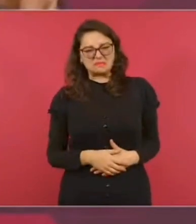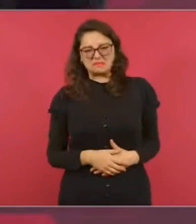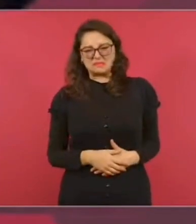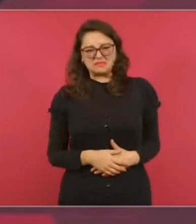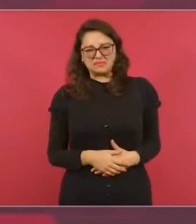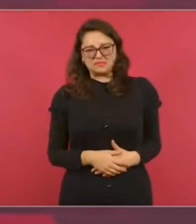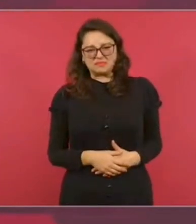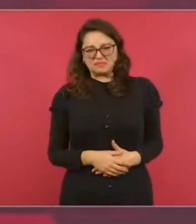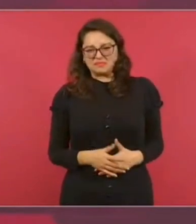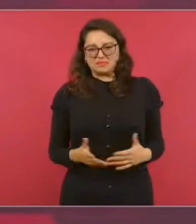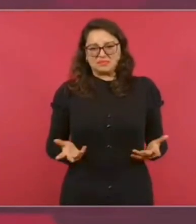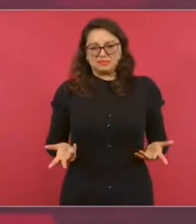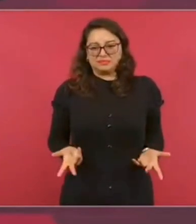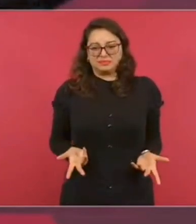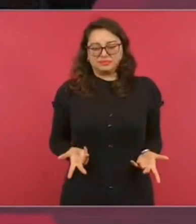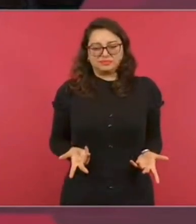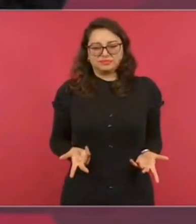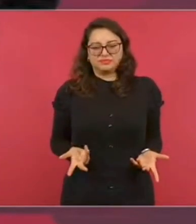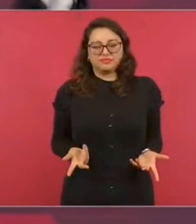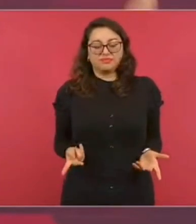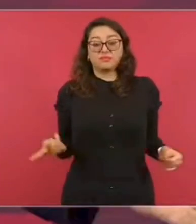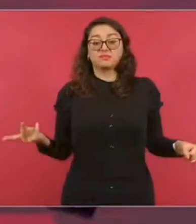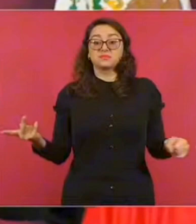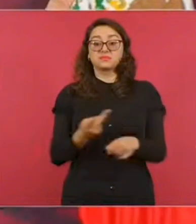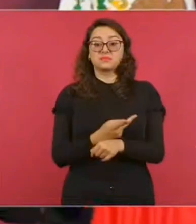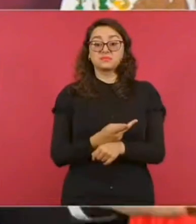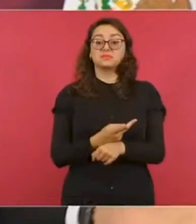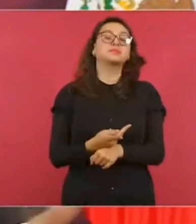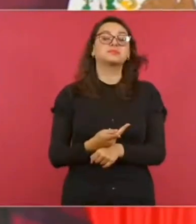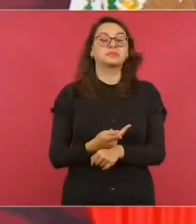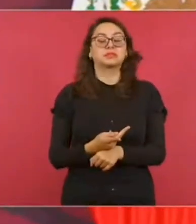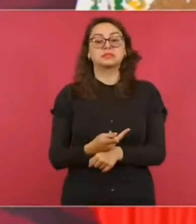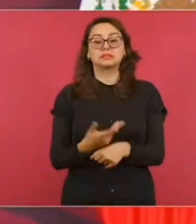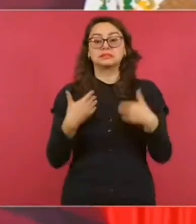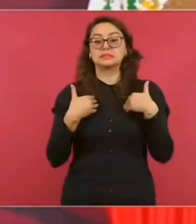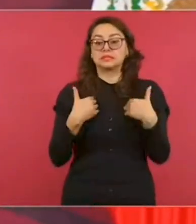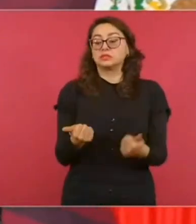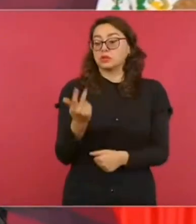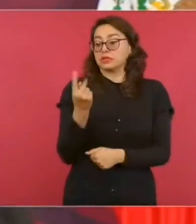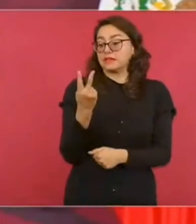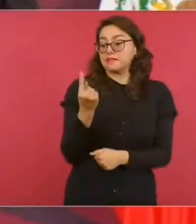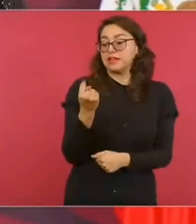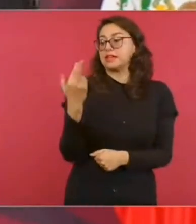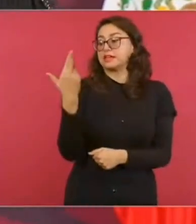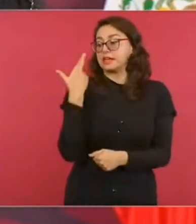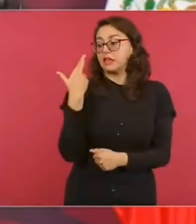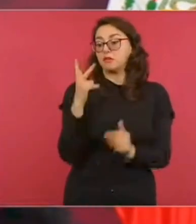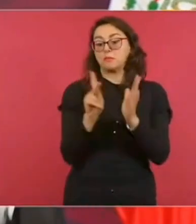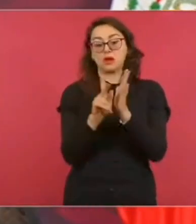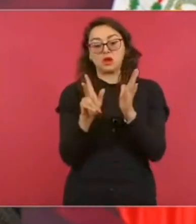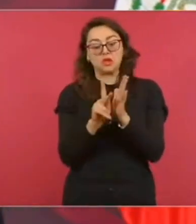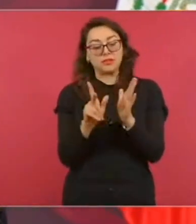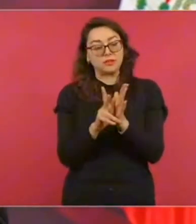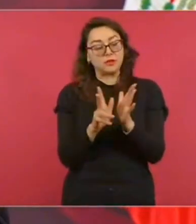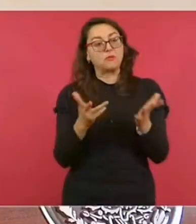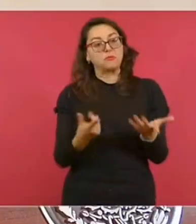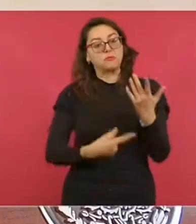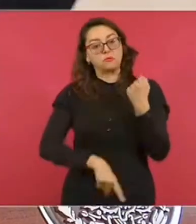Tienen problemas los jefes con el gobierno, porque no es un asunto personal,